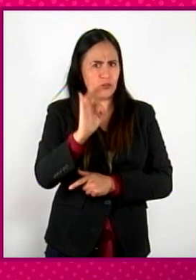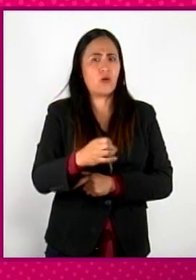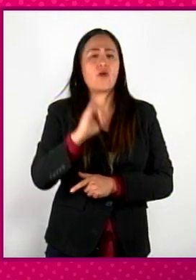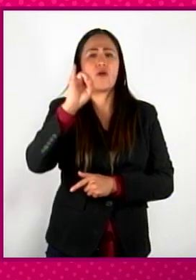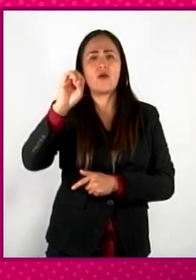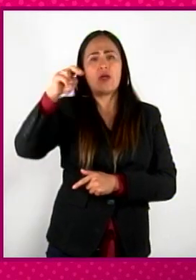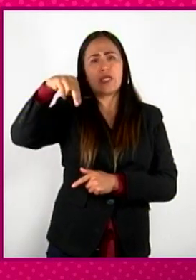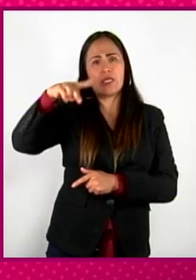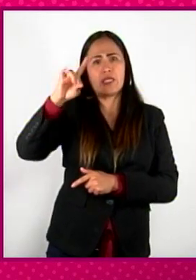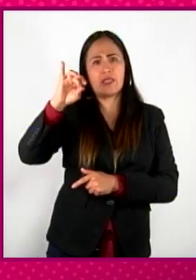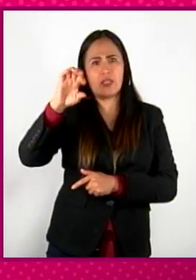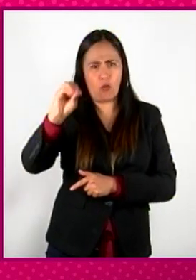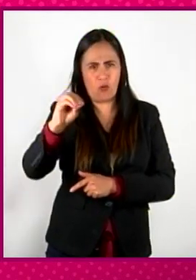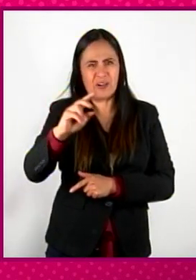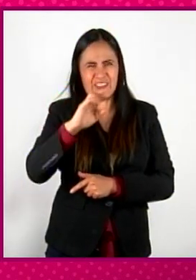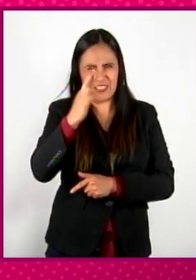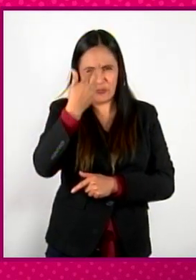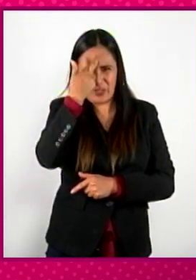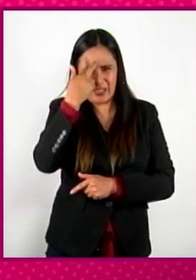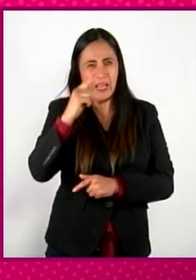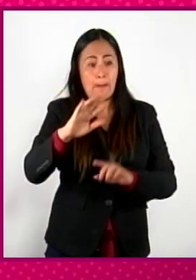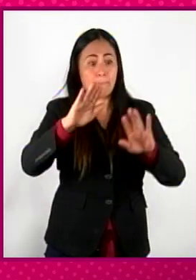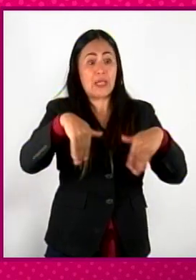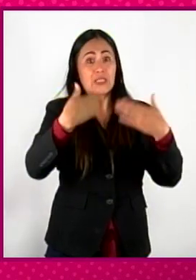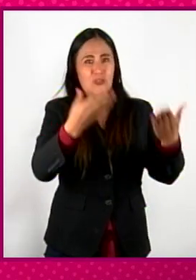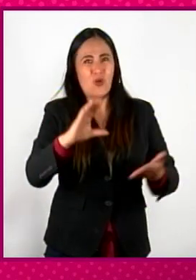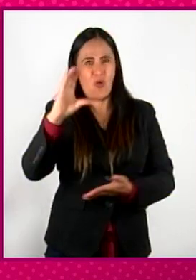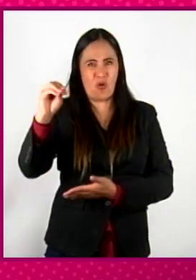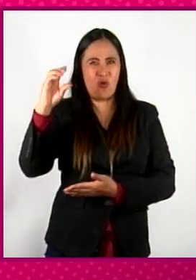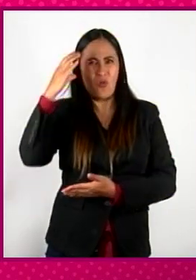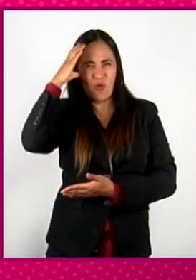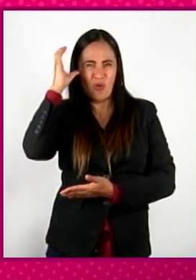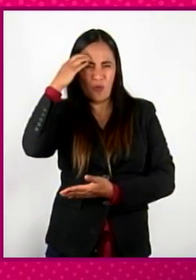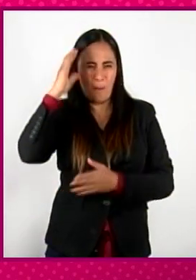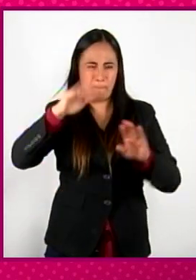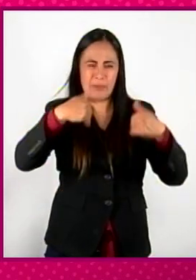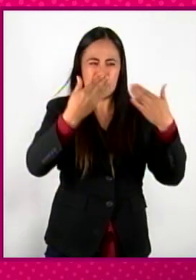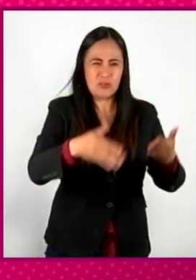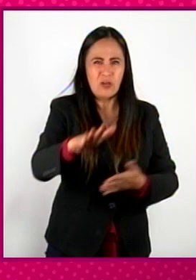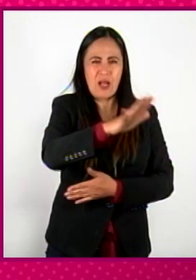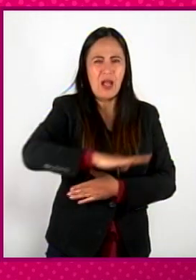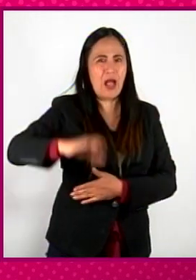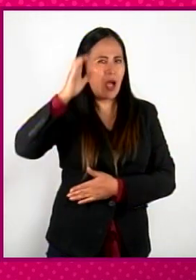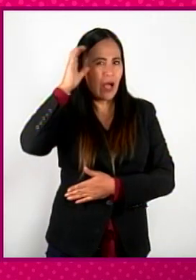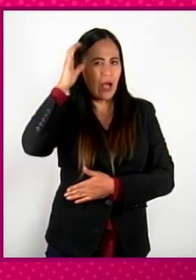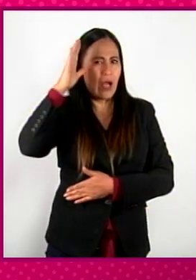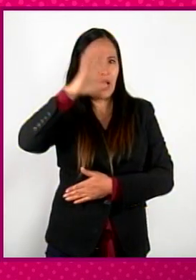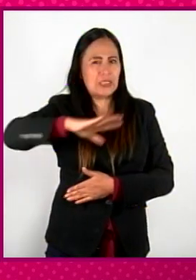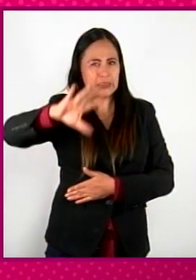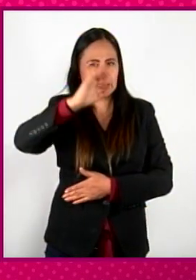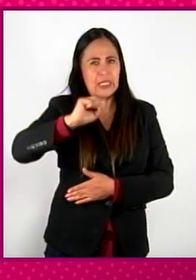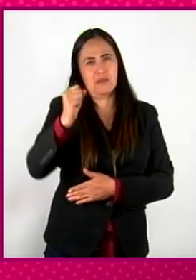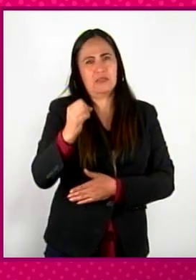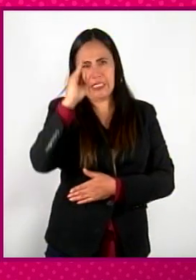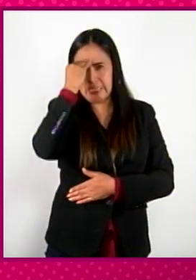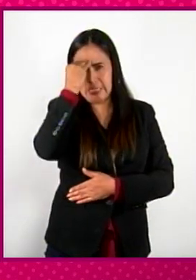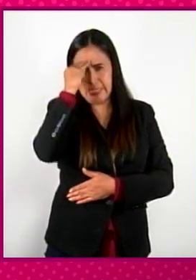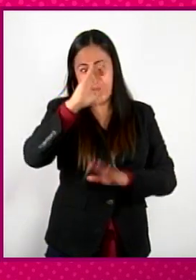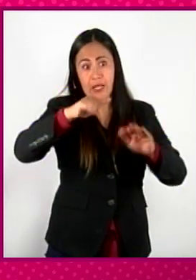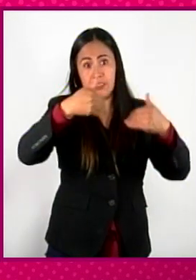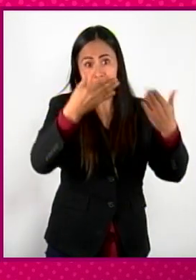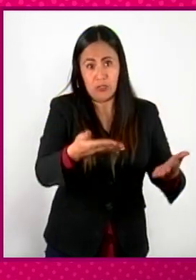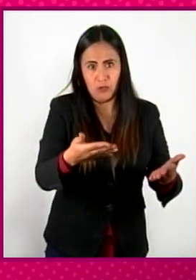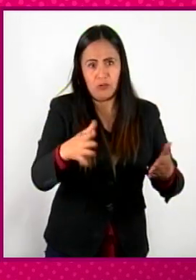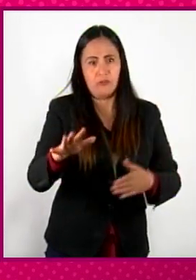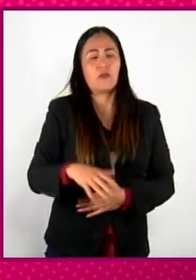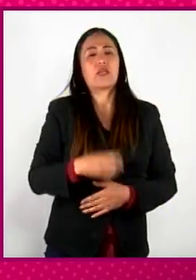Indio porque, acuérdense que Colón pensó que había llegado a las Indias, que había llegado a Asia y se murió pensando que había llegado